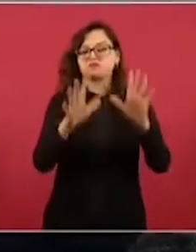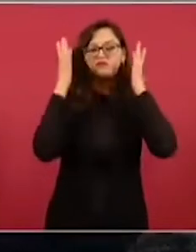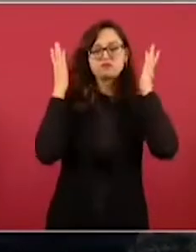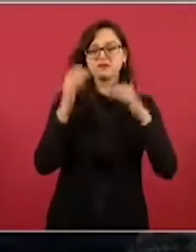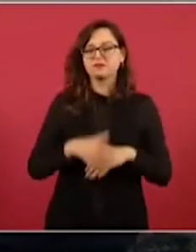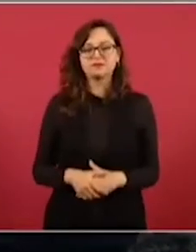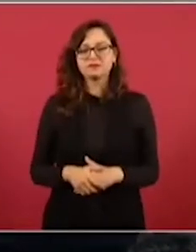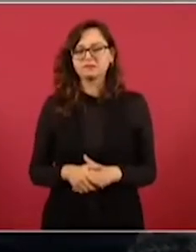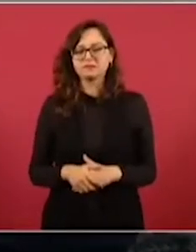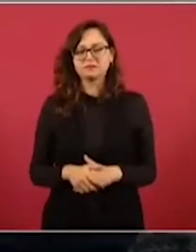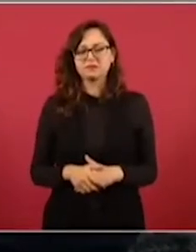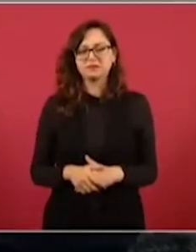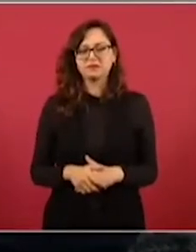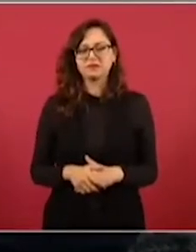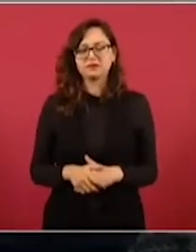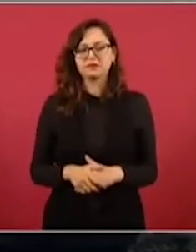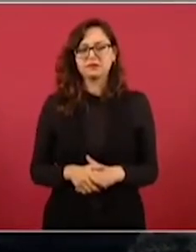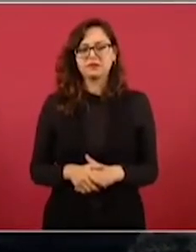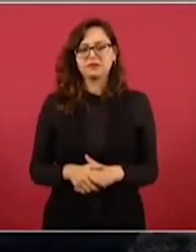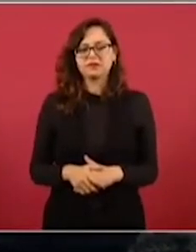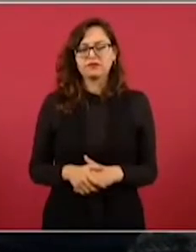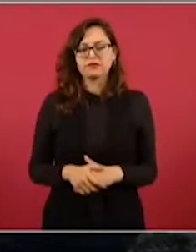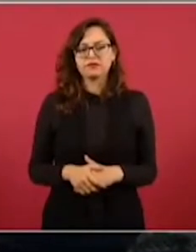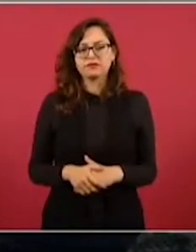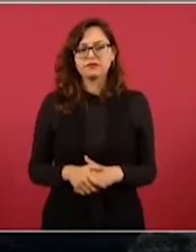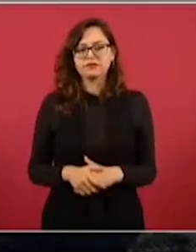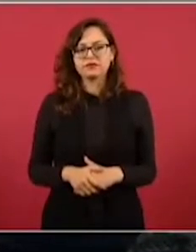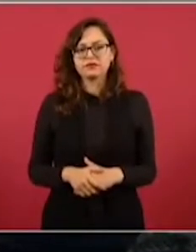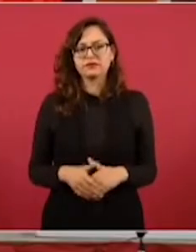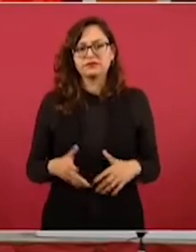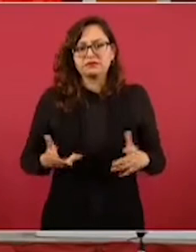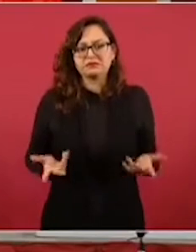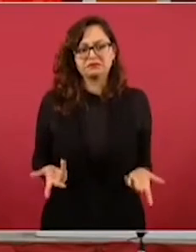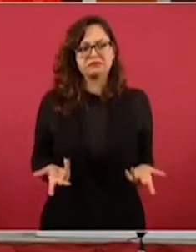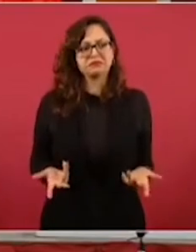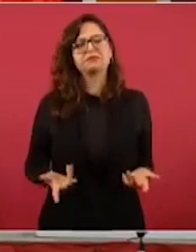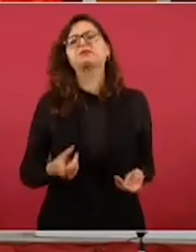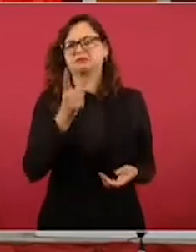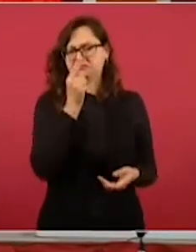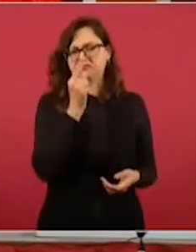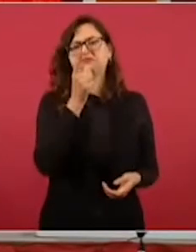el tener los elementos